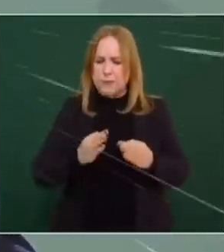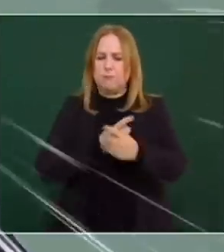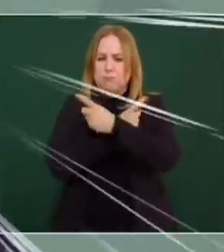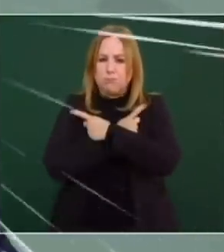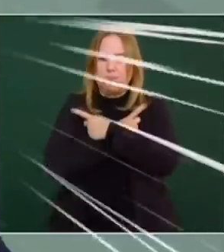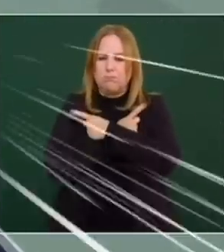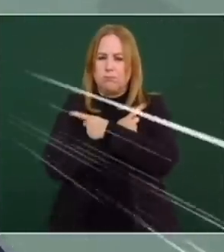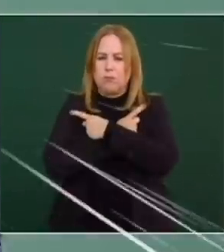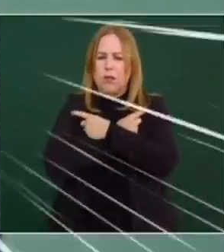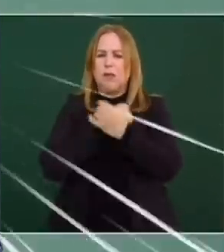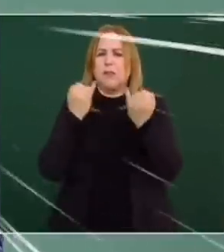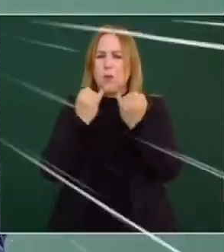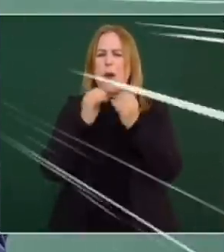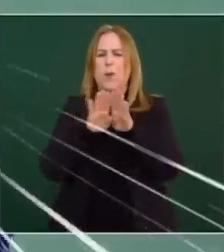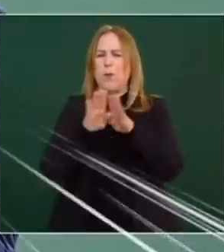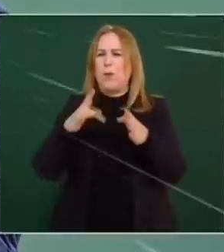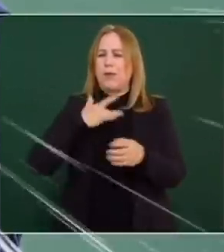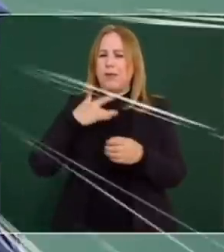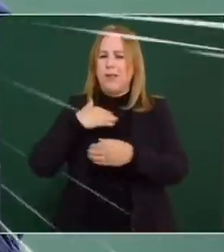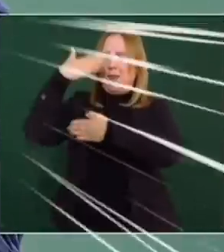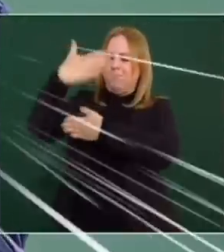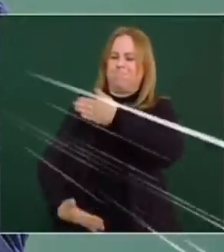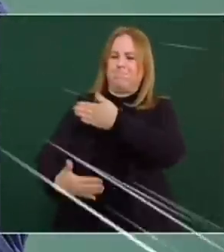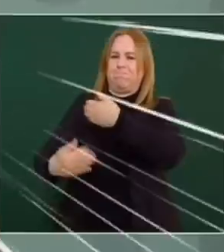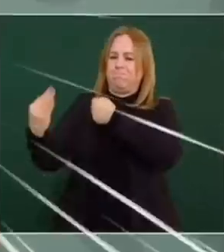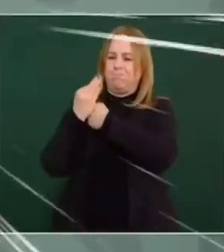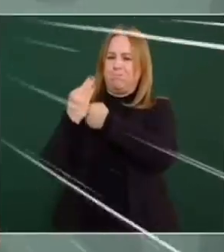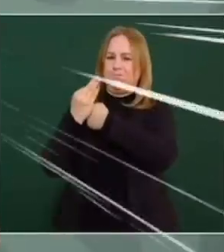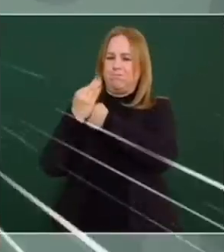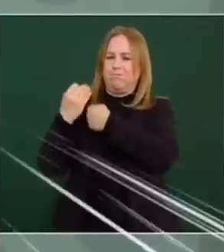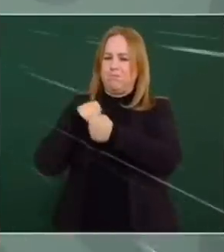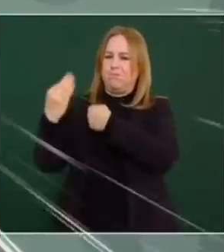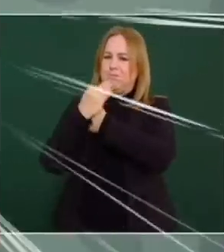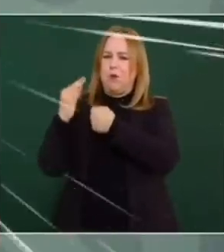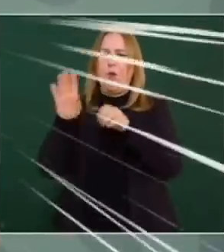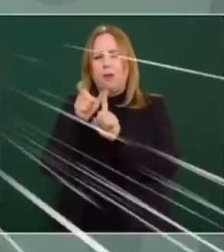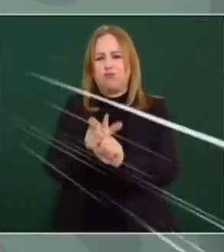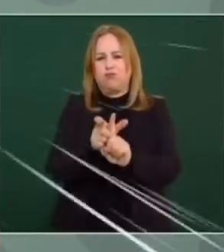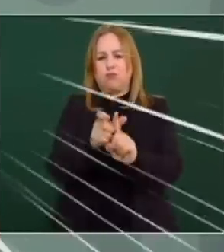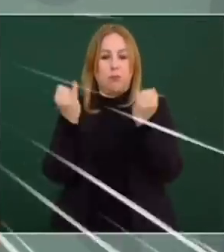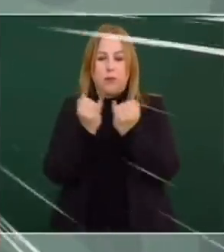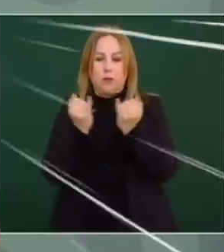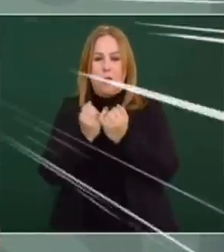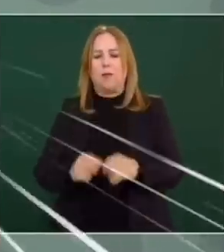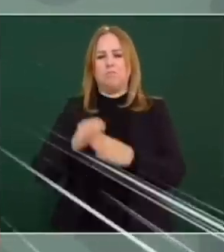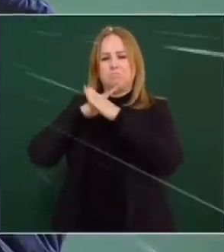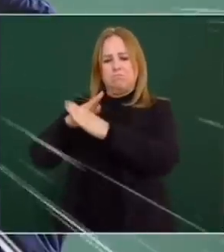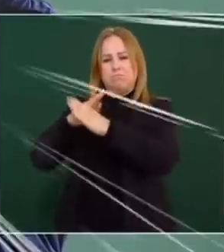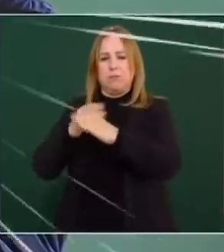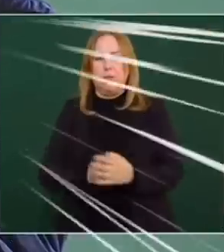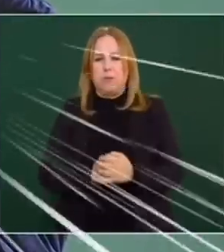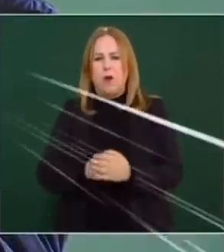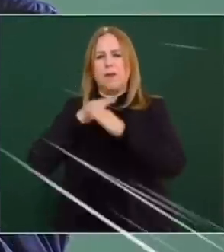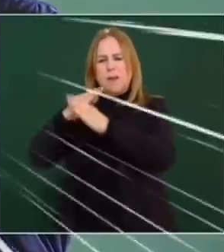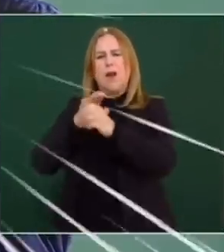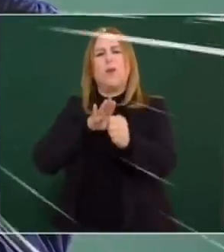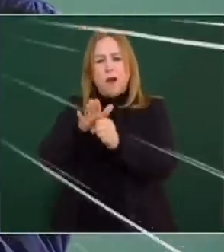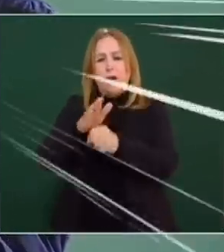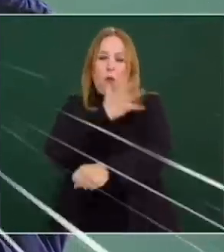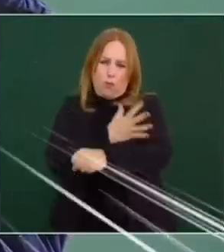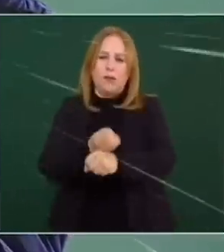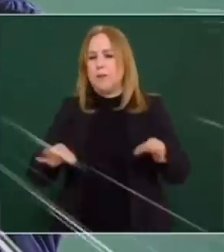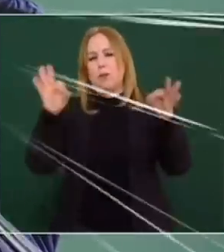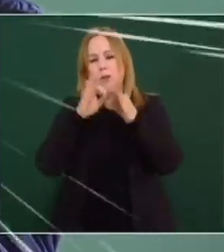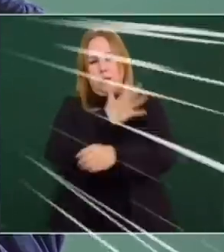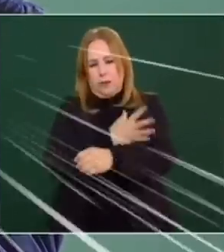Tengo un escudo protector, aparte de mi ángel de la guardia. Y ese escudo protector es la honestidad, que es lo que estimo más